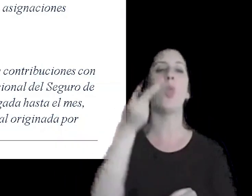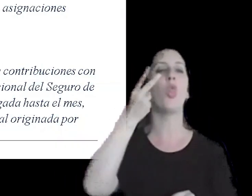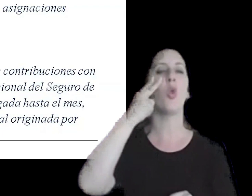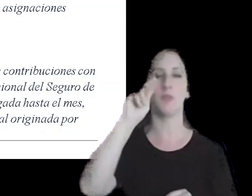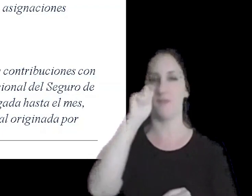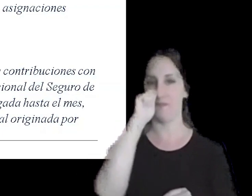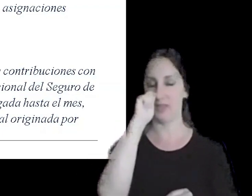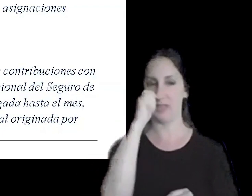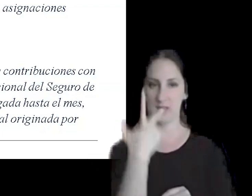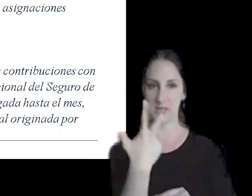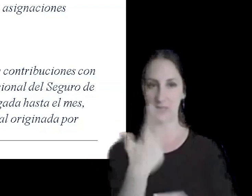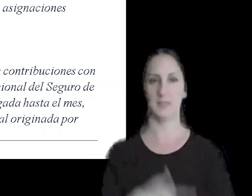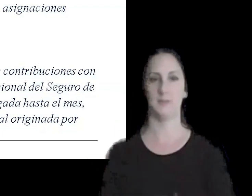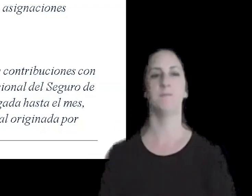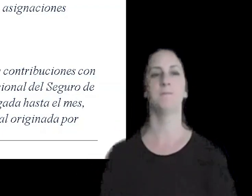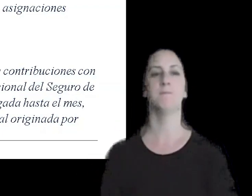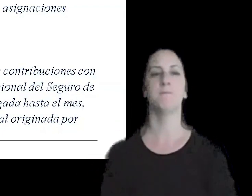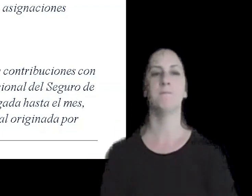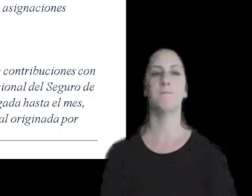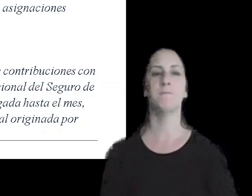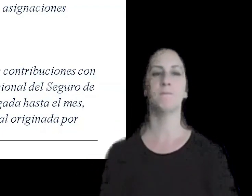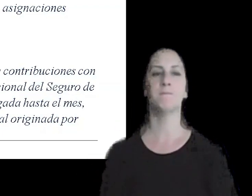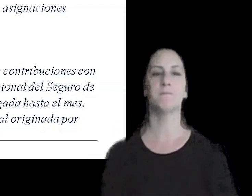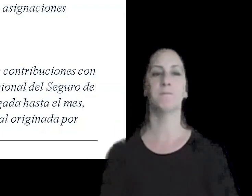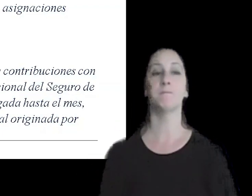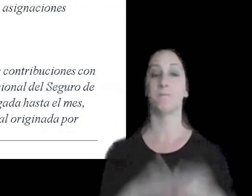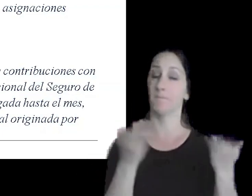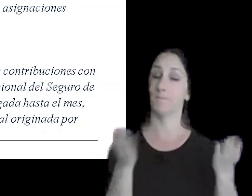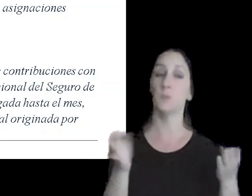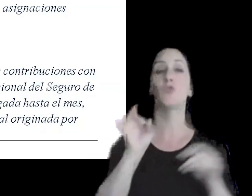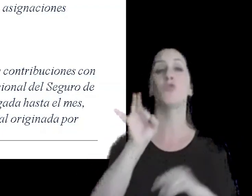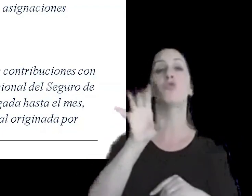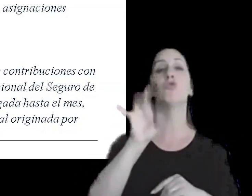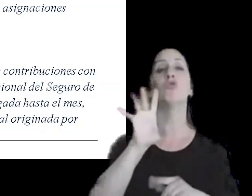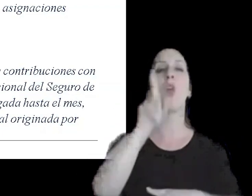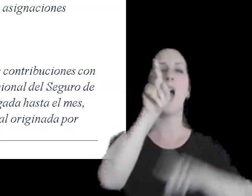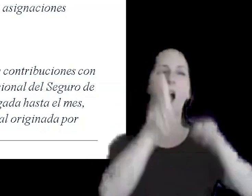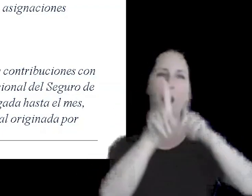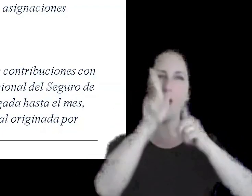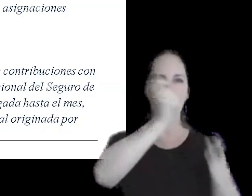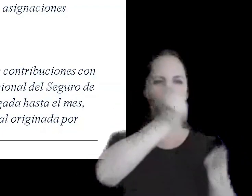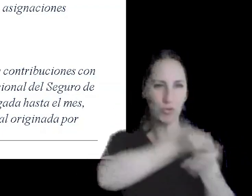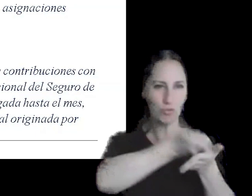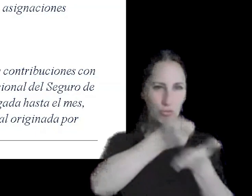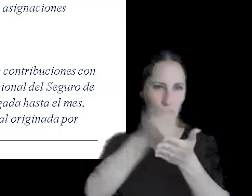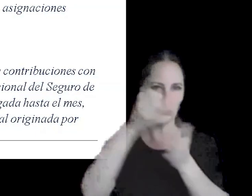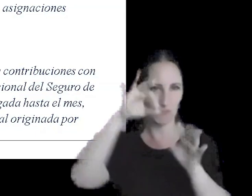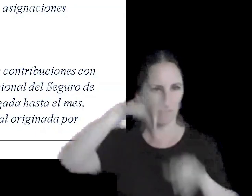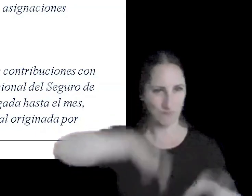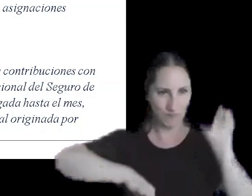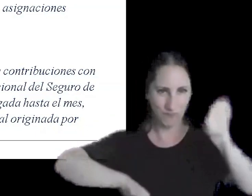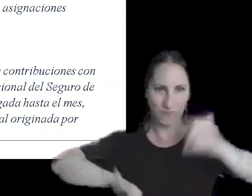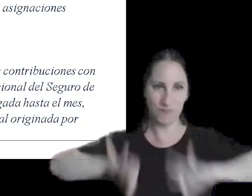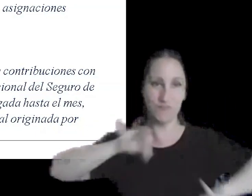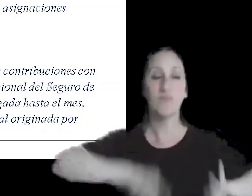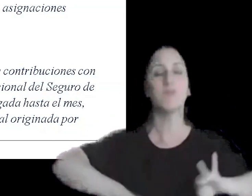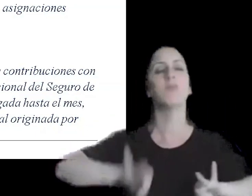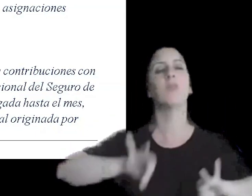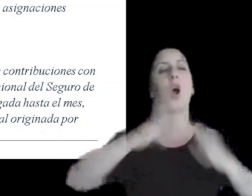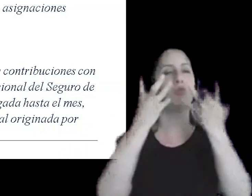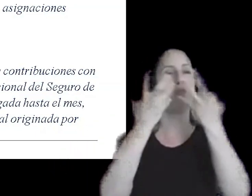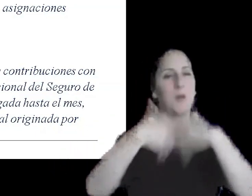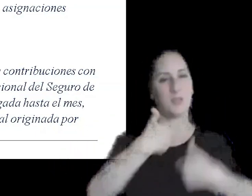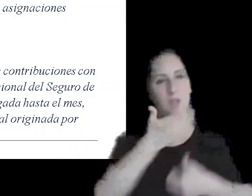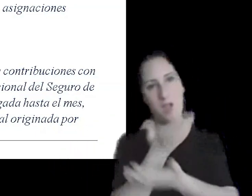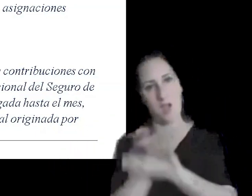por supuesto que como alcanza solamente algunas contribuciones expresamente deja excluido los